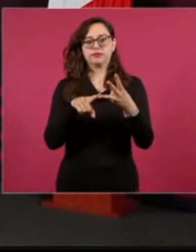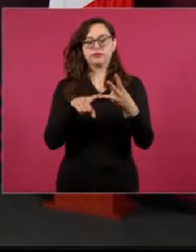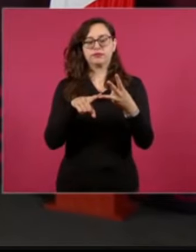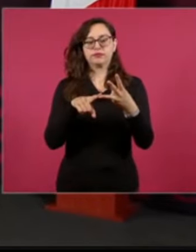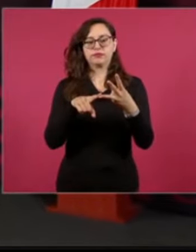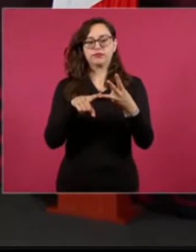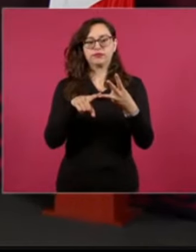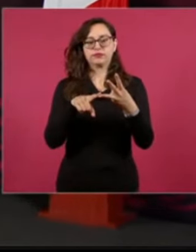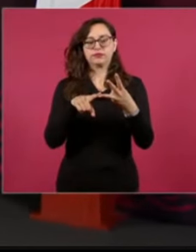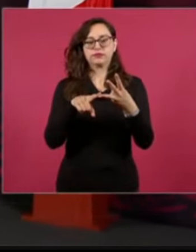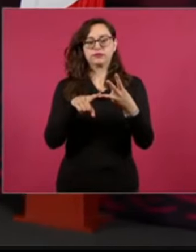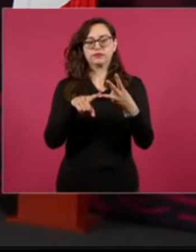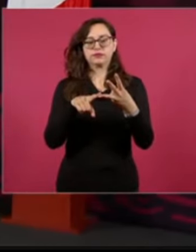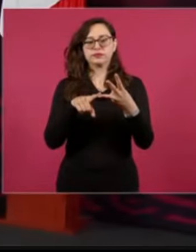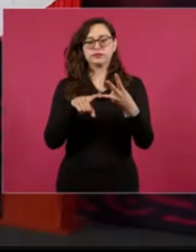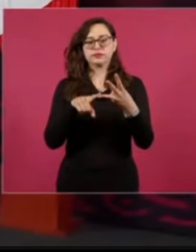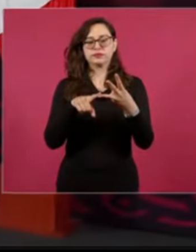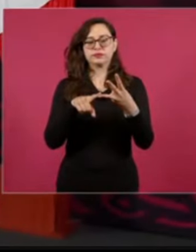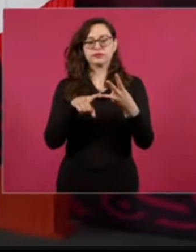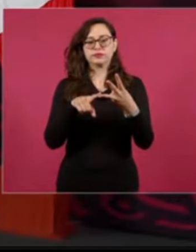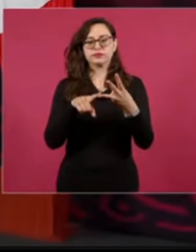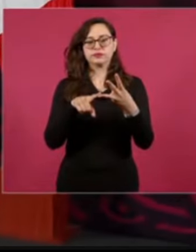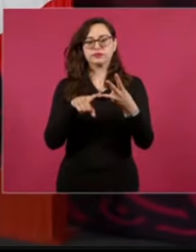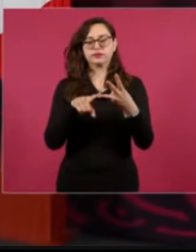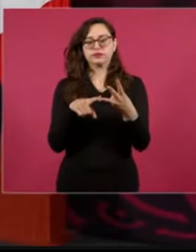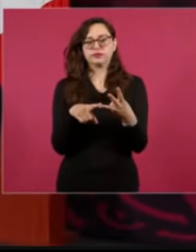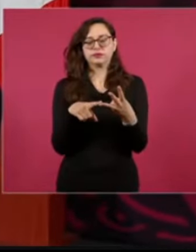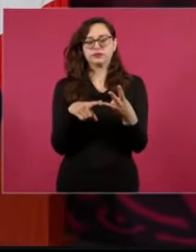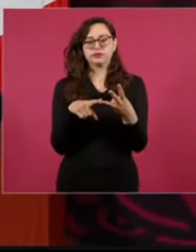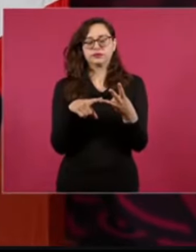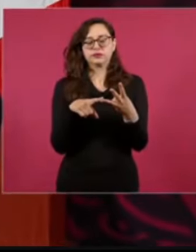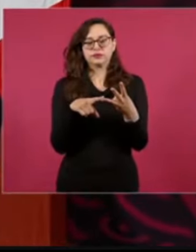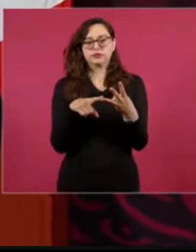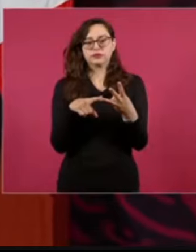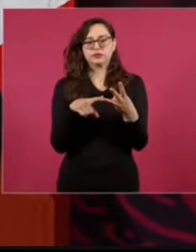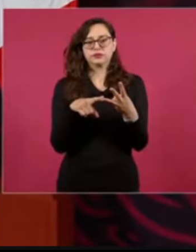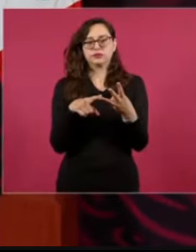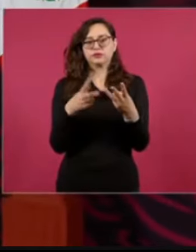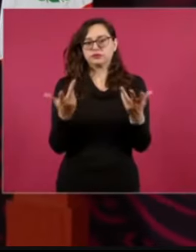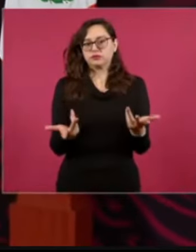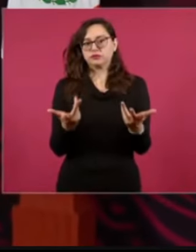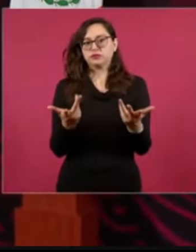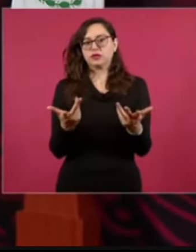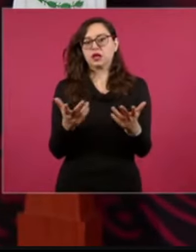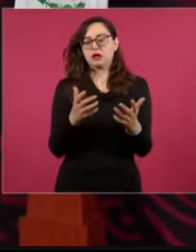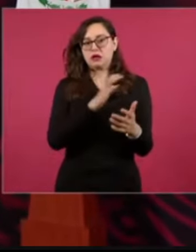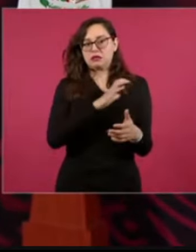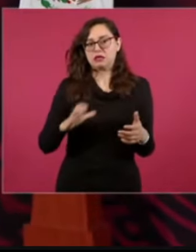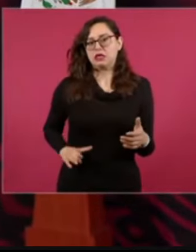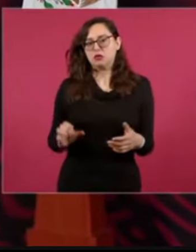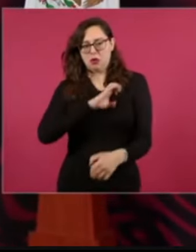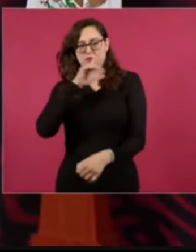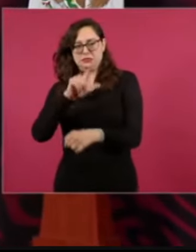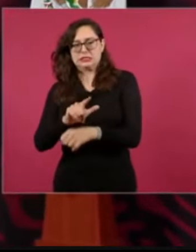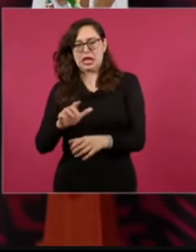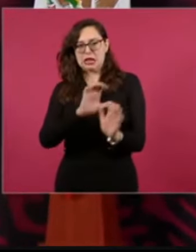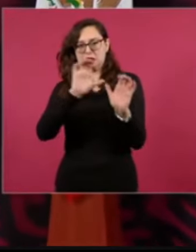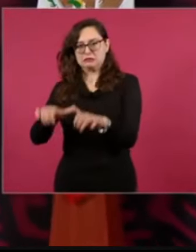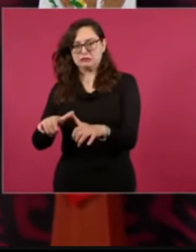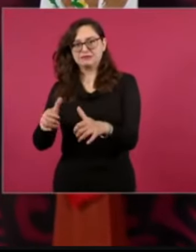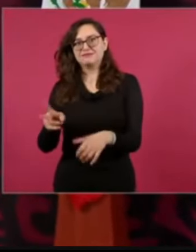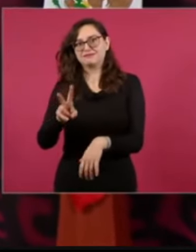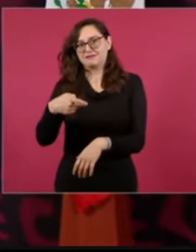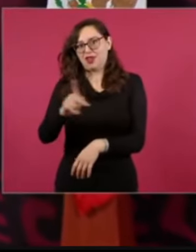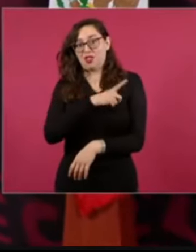ya vamos a ser autosuficientes. Hoy ya tenemos el 90% de producción